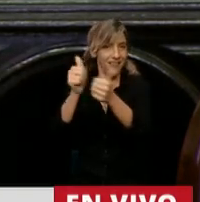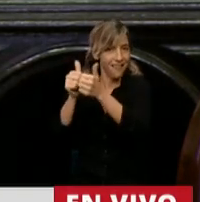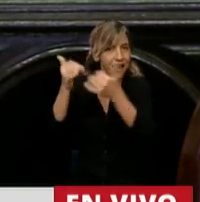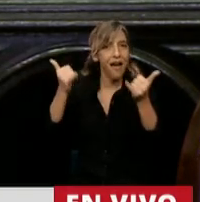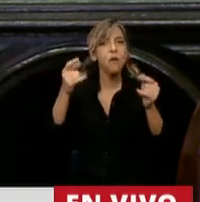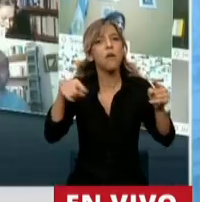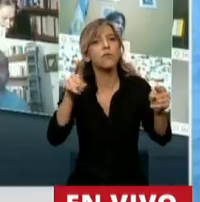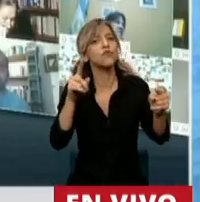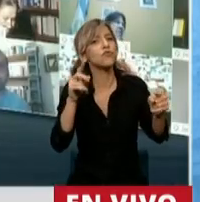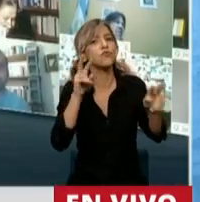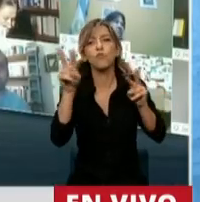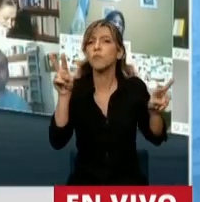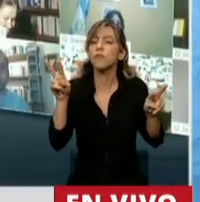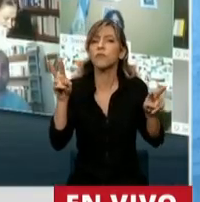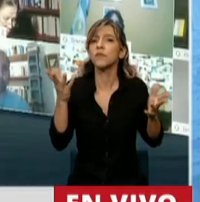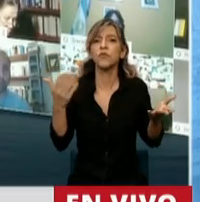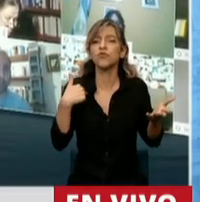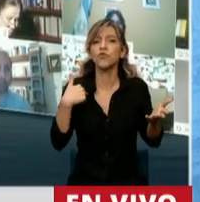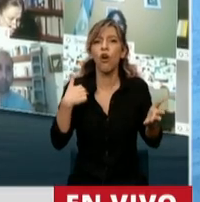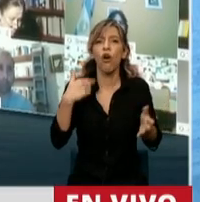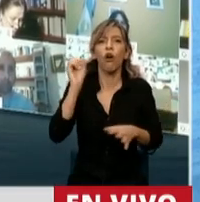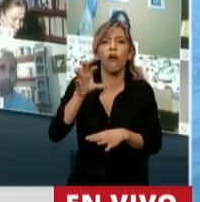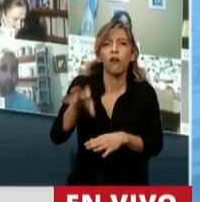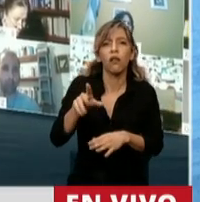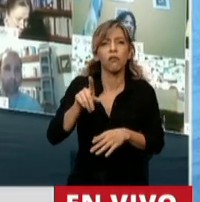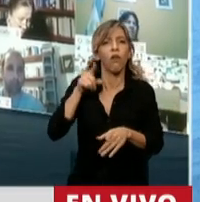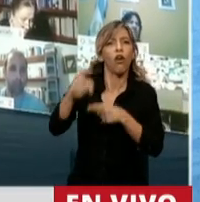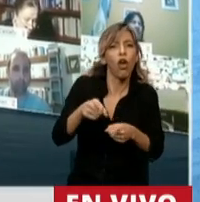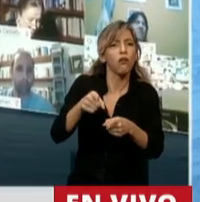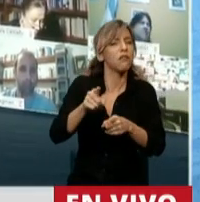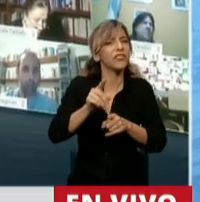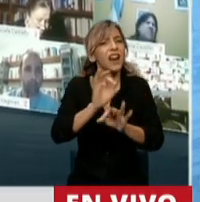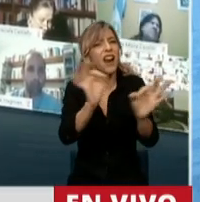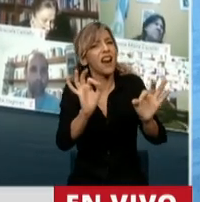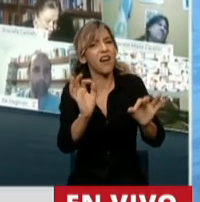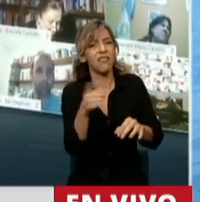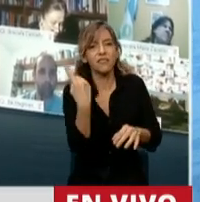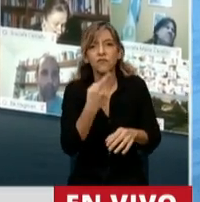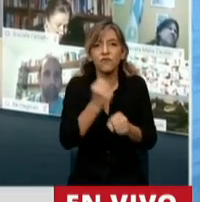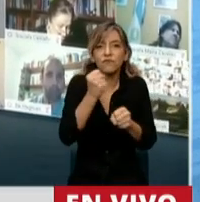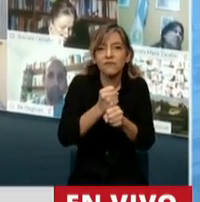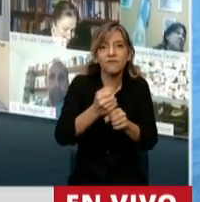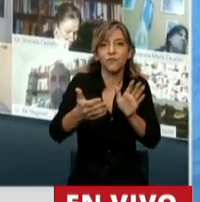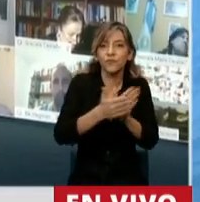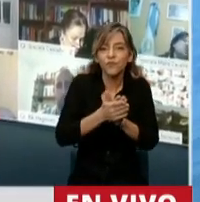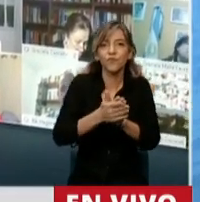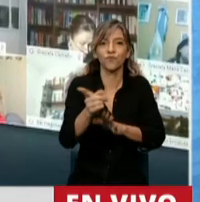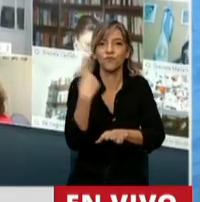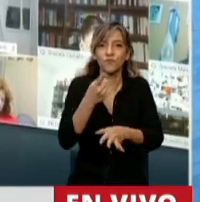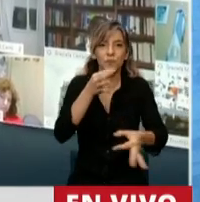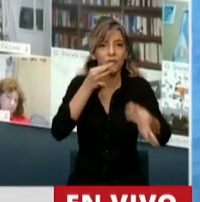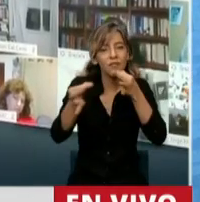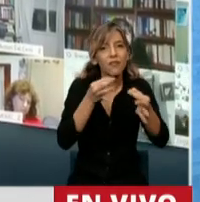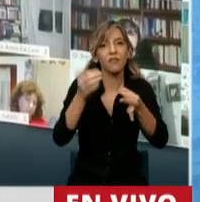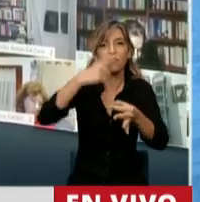ni a condenar. Me parece que sería prematuro, estamos trabajando, estamos dialogando. Podemos buscar formas de encontrar